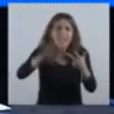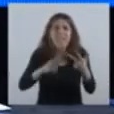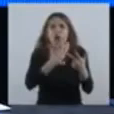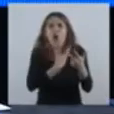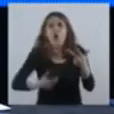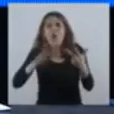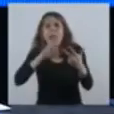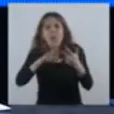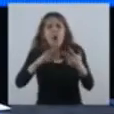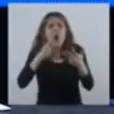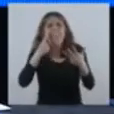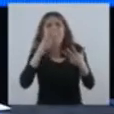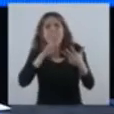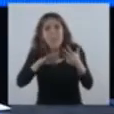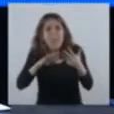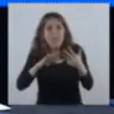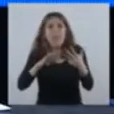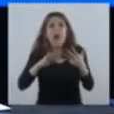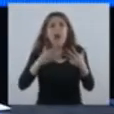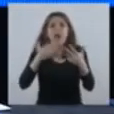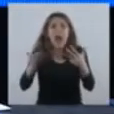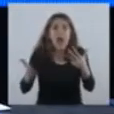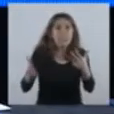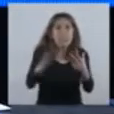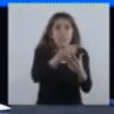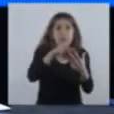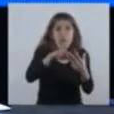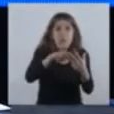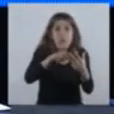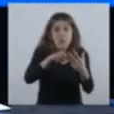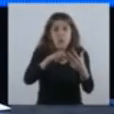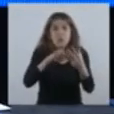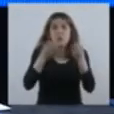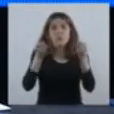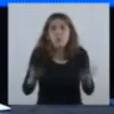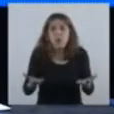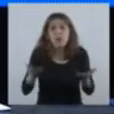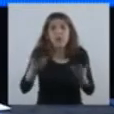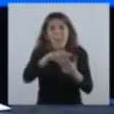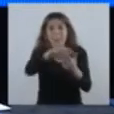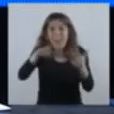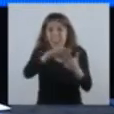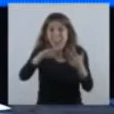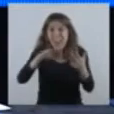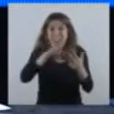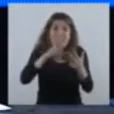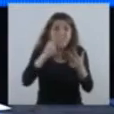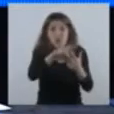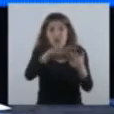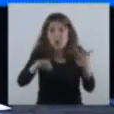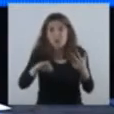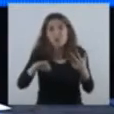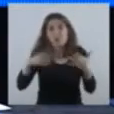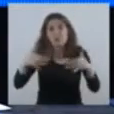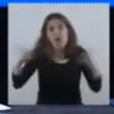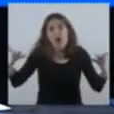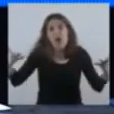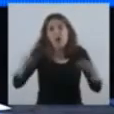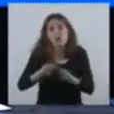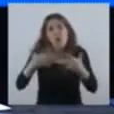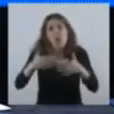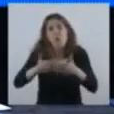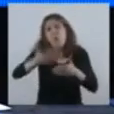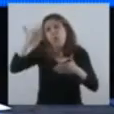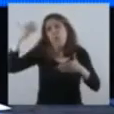intendenta de la Argentina, les doy las gracias. Gracias. ellos y ellas han ayudado mucho en todo este